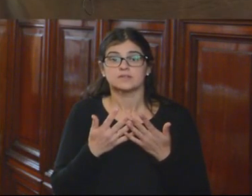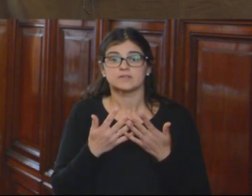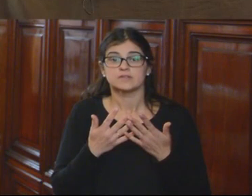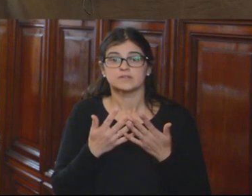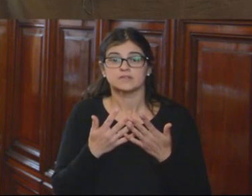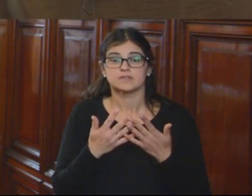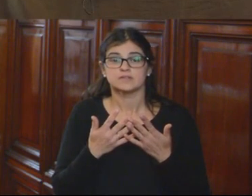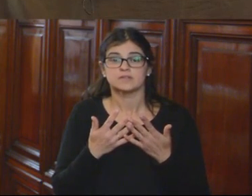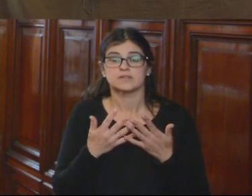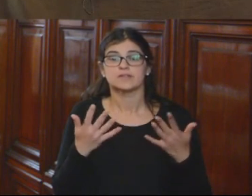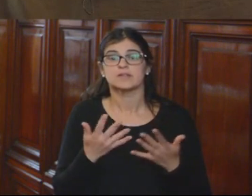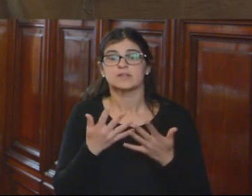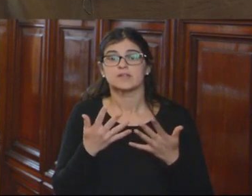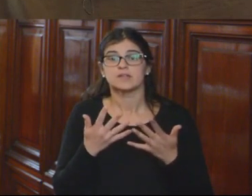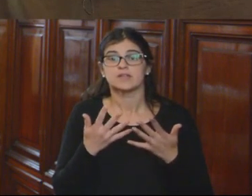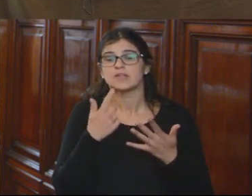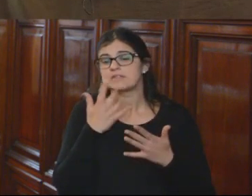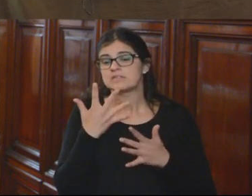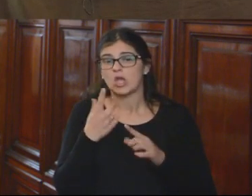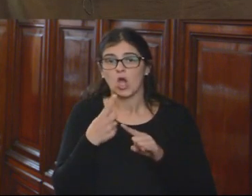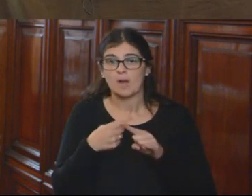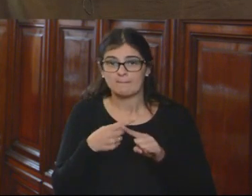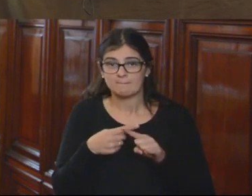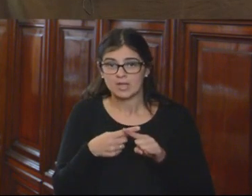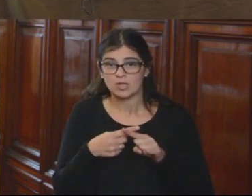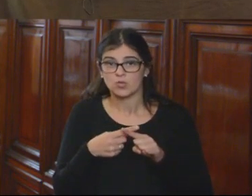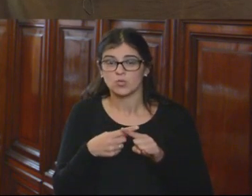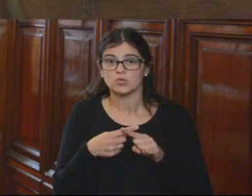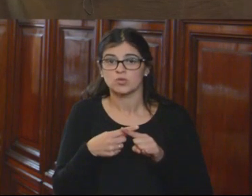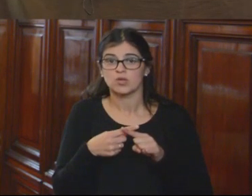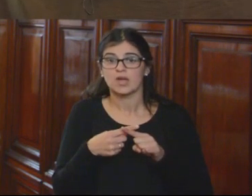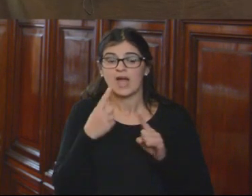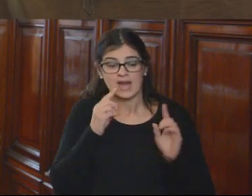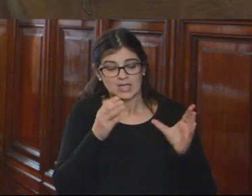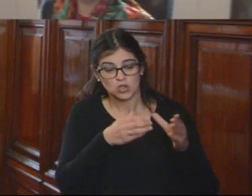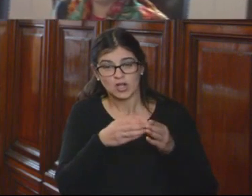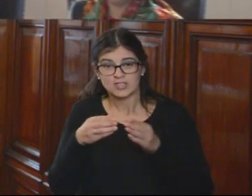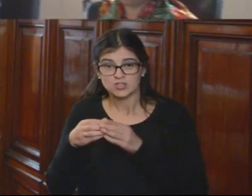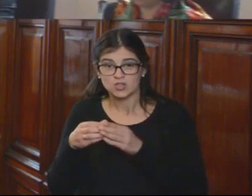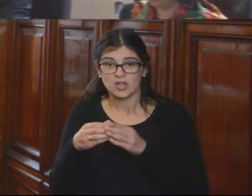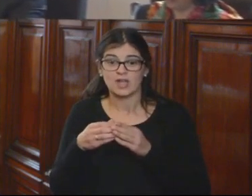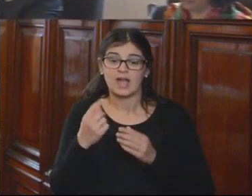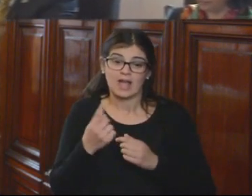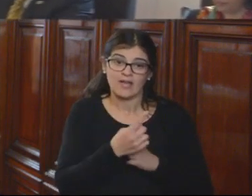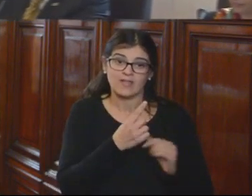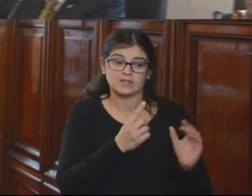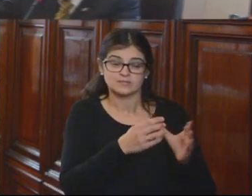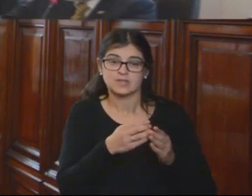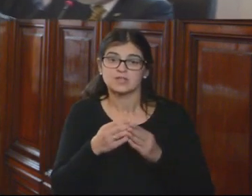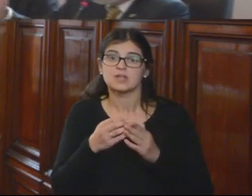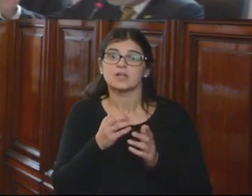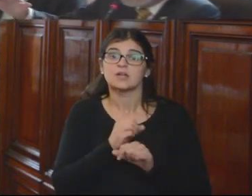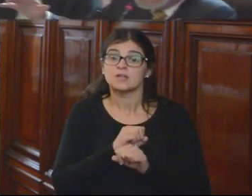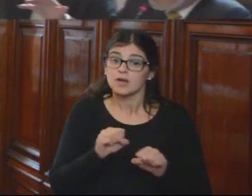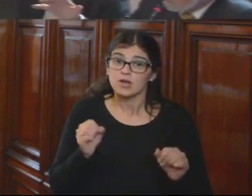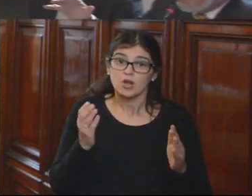Les daríamos cinco minutos a las organizaciones solicitantes, a cada parte, quizás si no